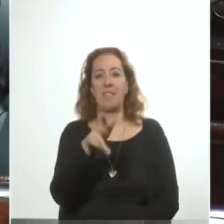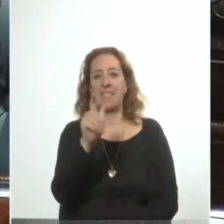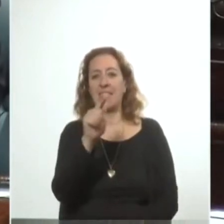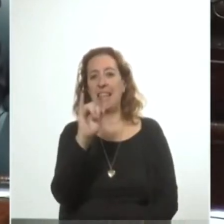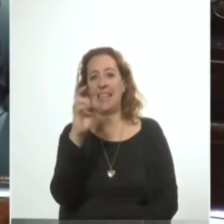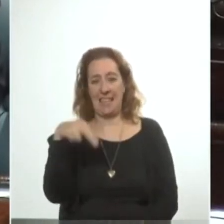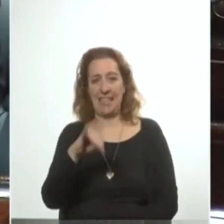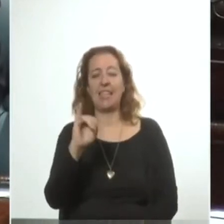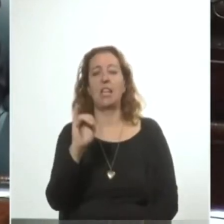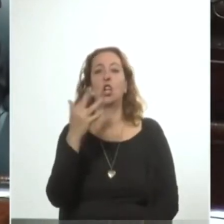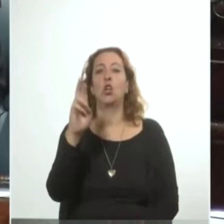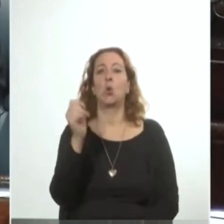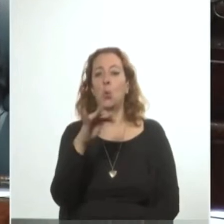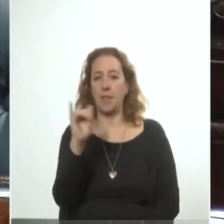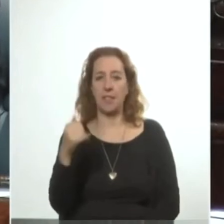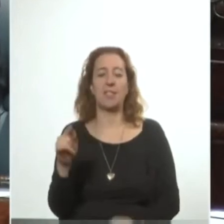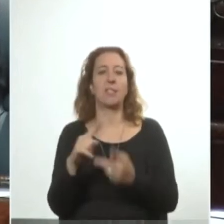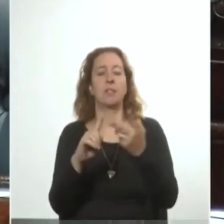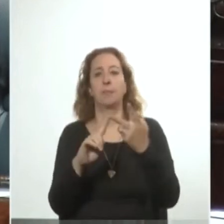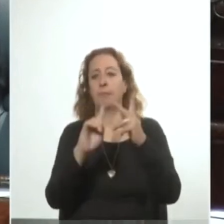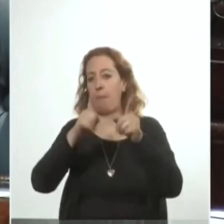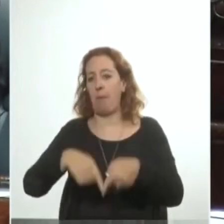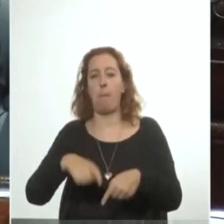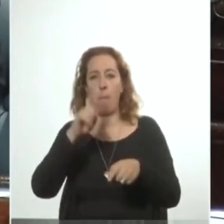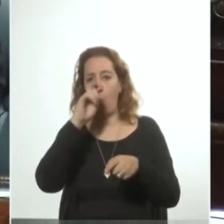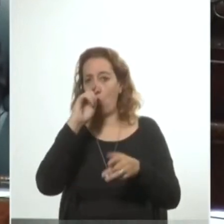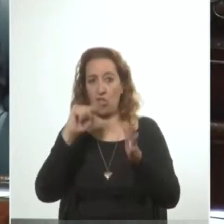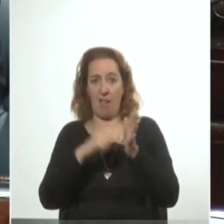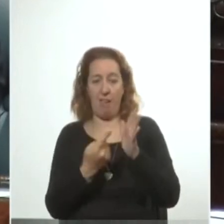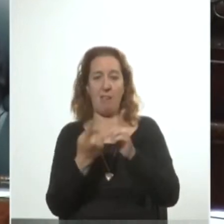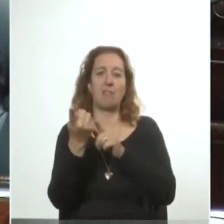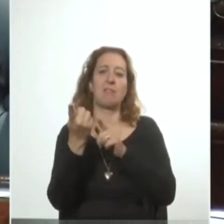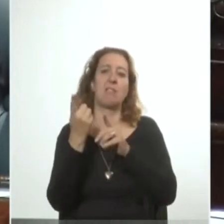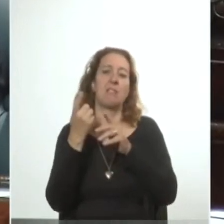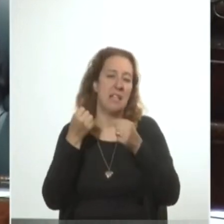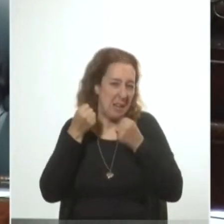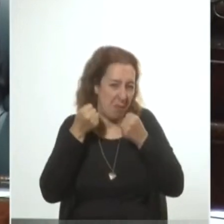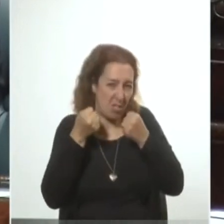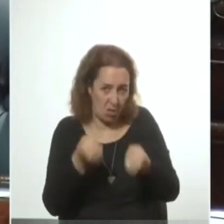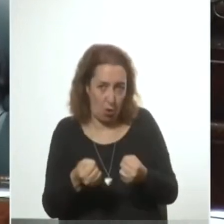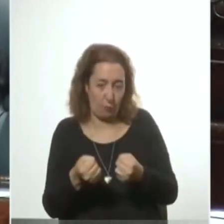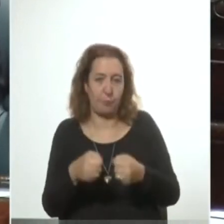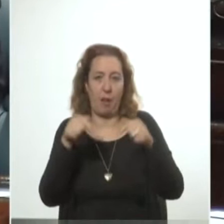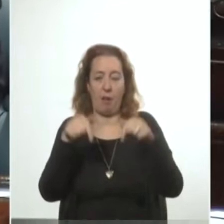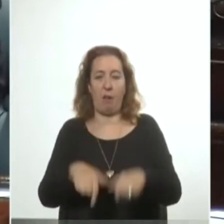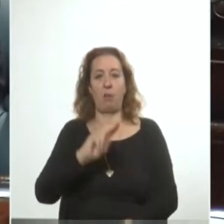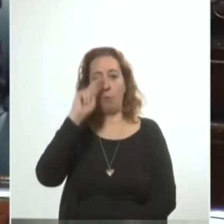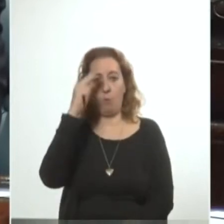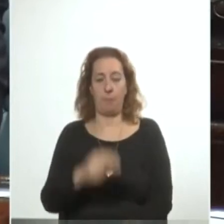de Liberoff, de Barredo, de Huitló en Buenos Aires, y la represión en sus entierros aquí en el país.